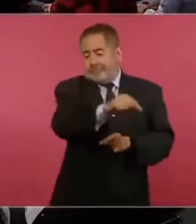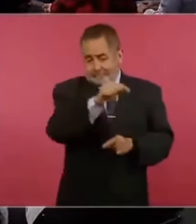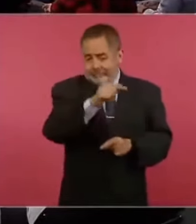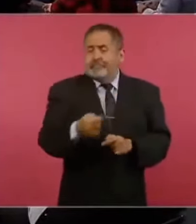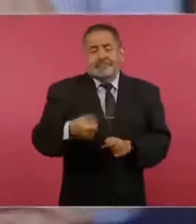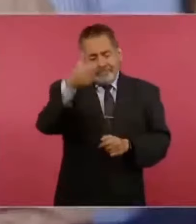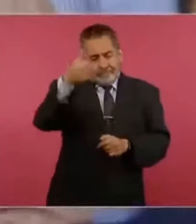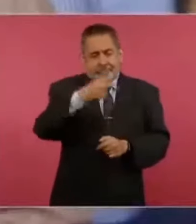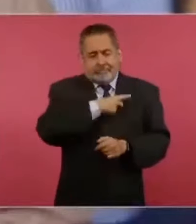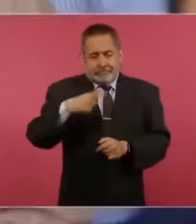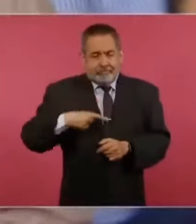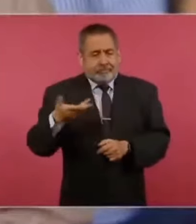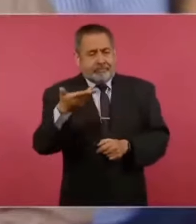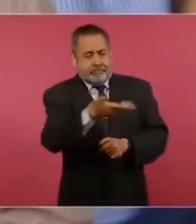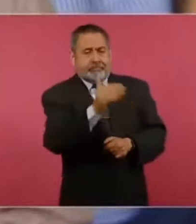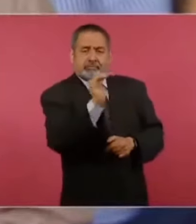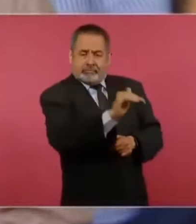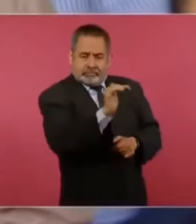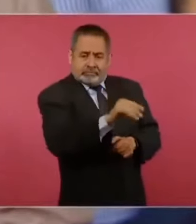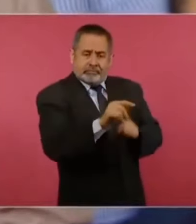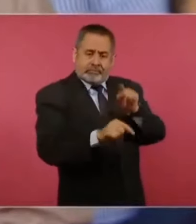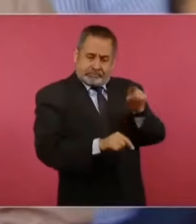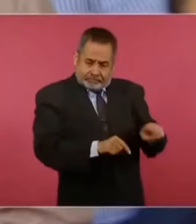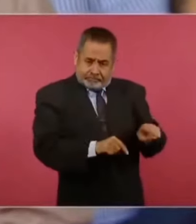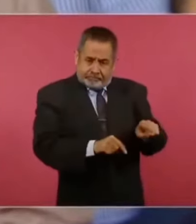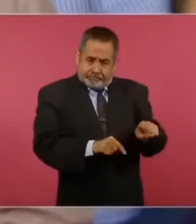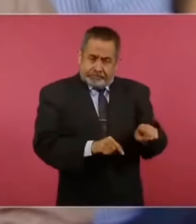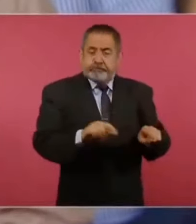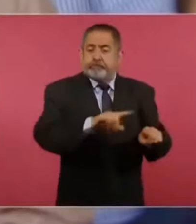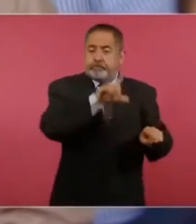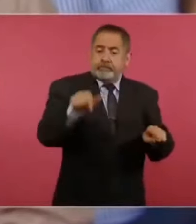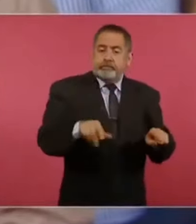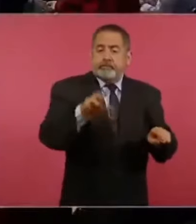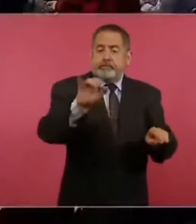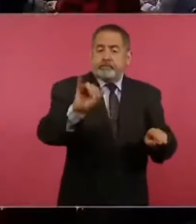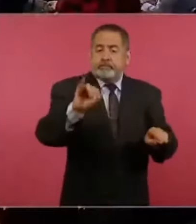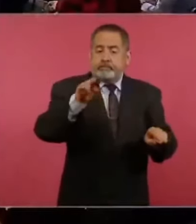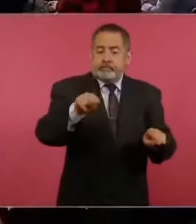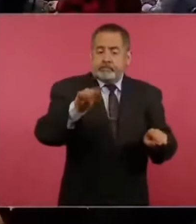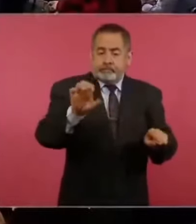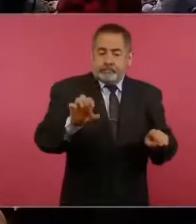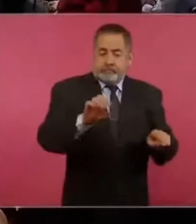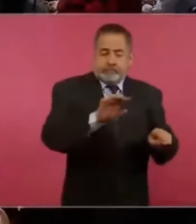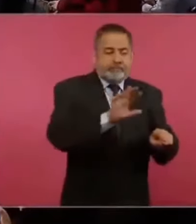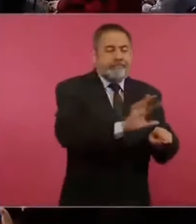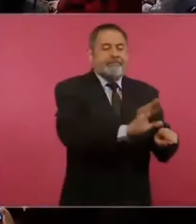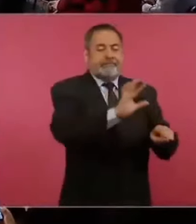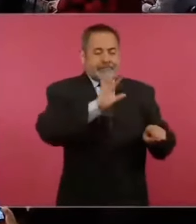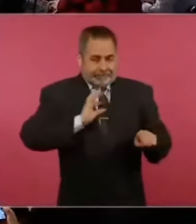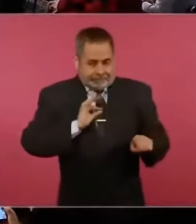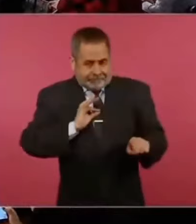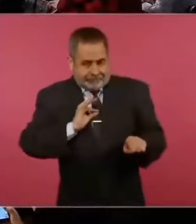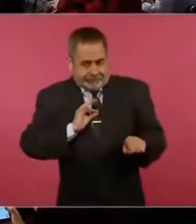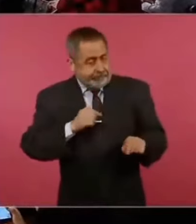y el Instituto Electoral nos pide a nosotros